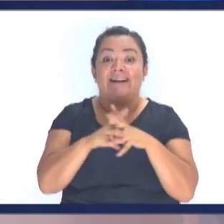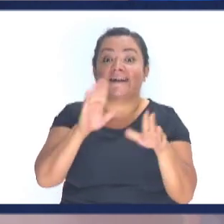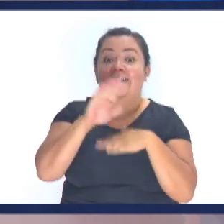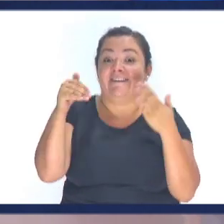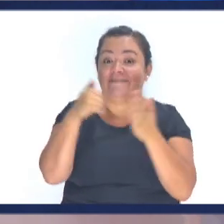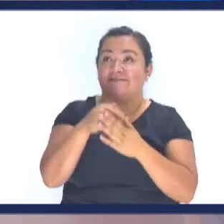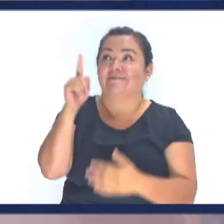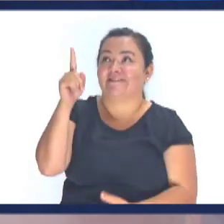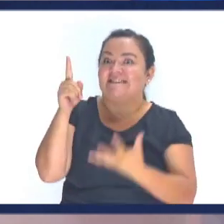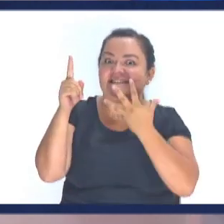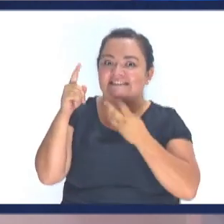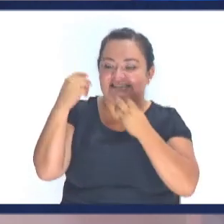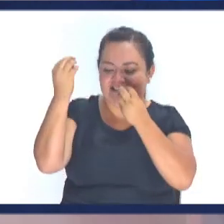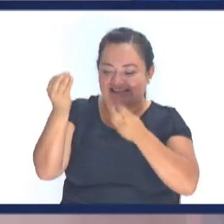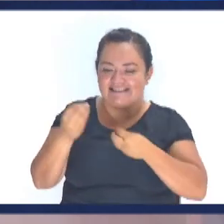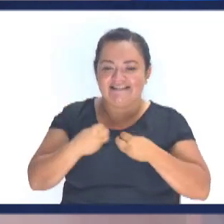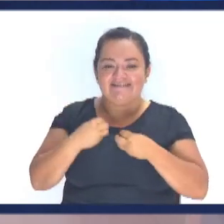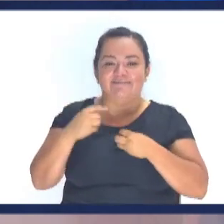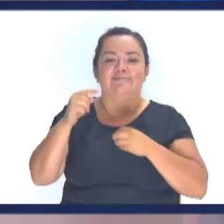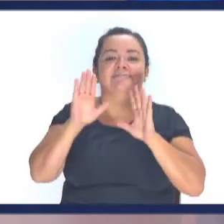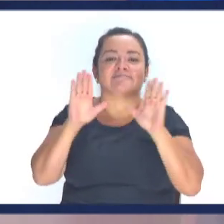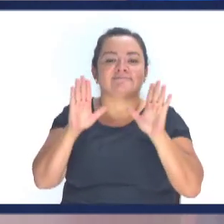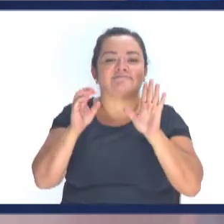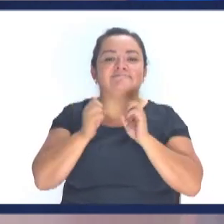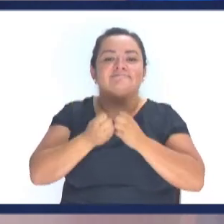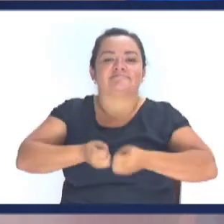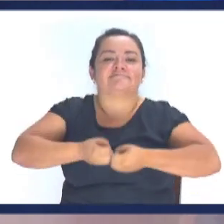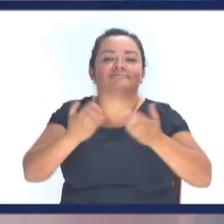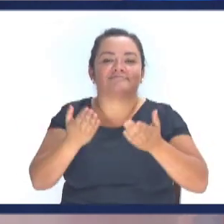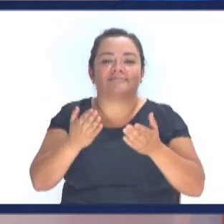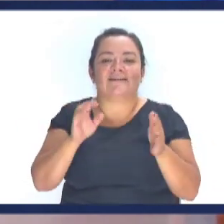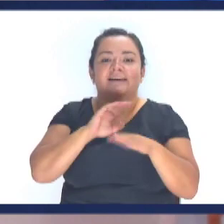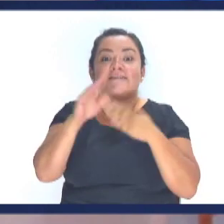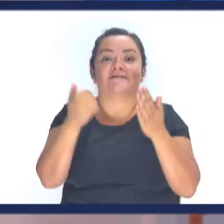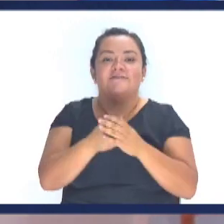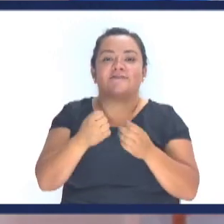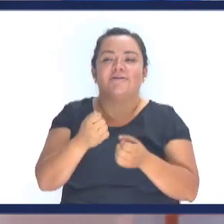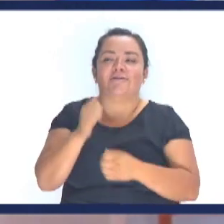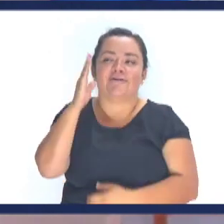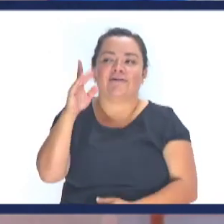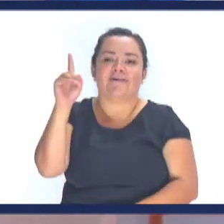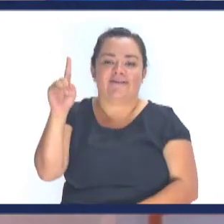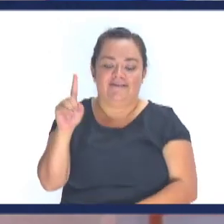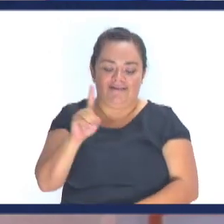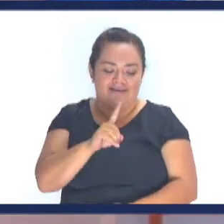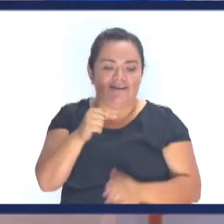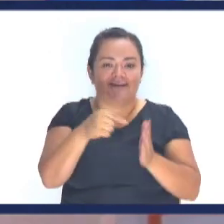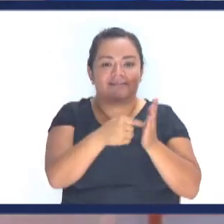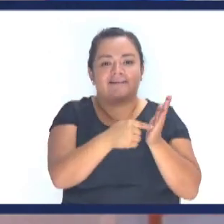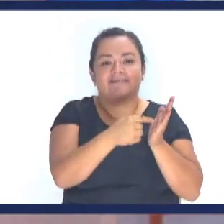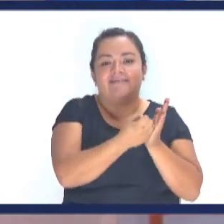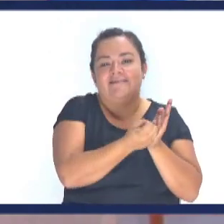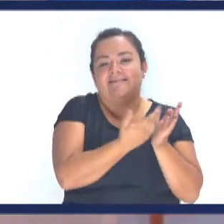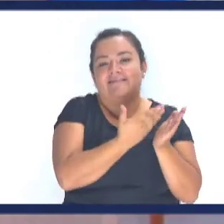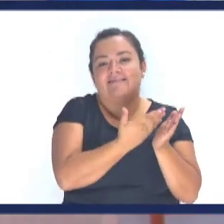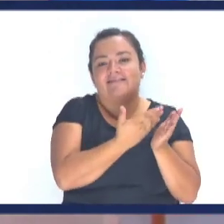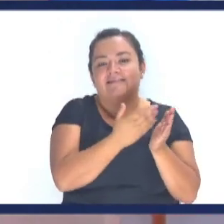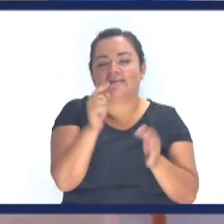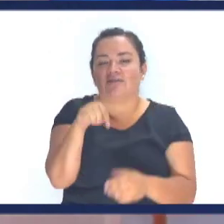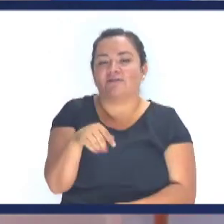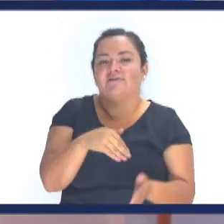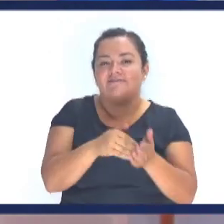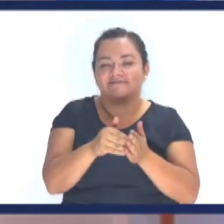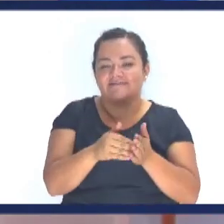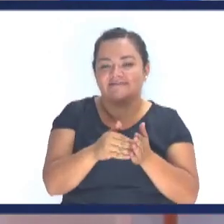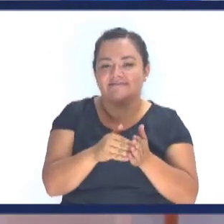que Dios Quiso decirme a mí Me lo dijo Cristo Y todo lo que Cristo Me dejó a mí Está en la Biblia A partir